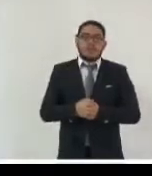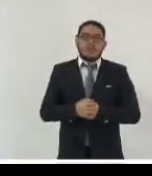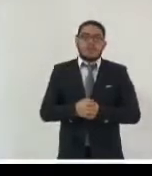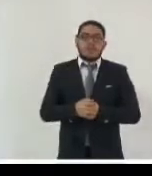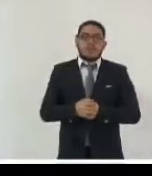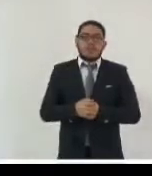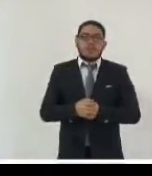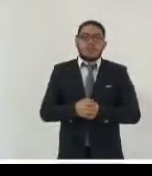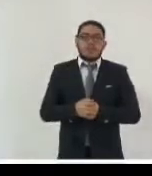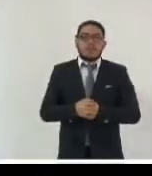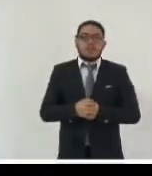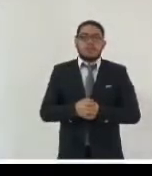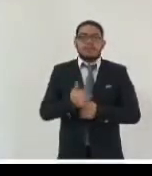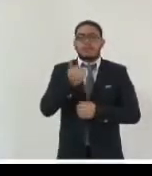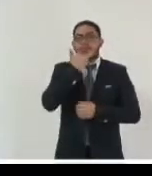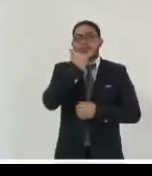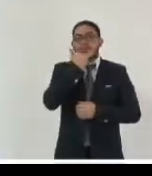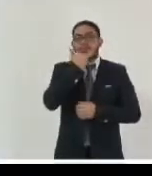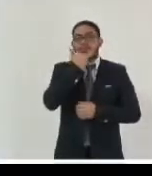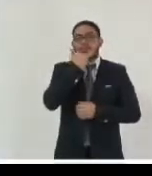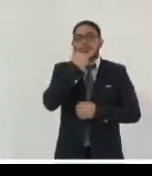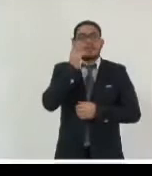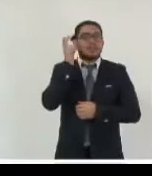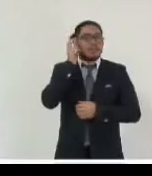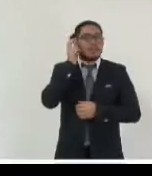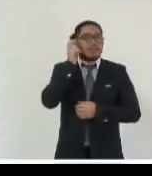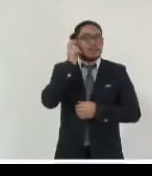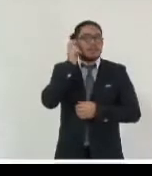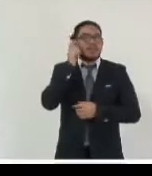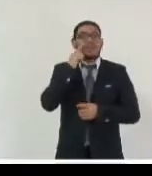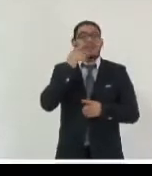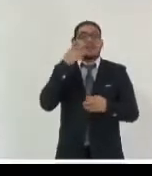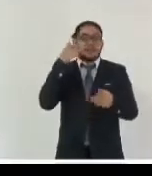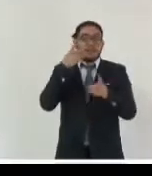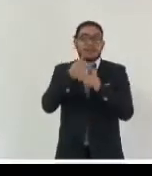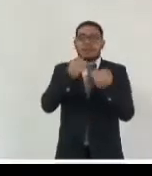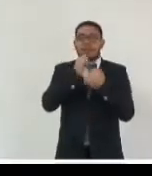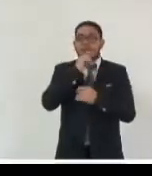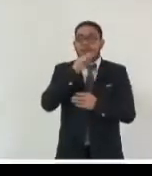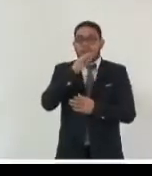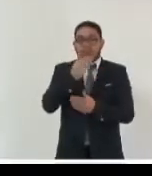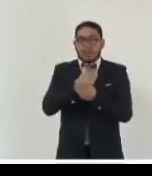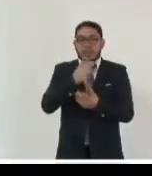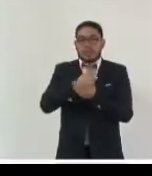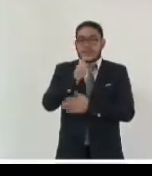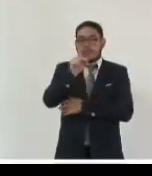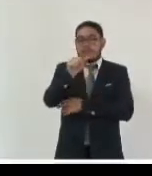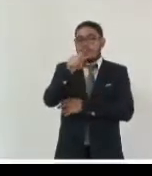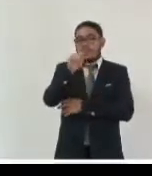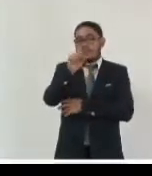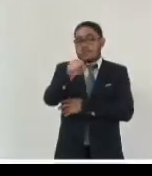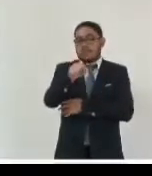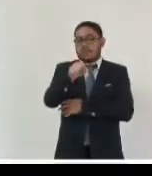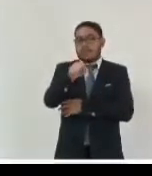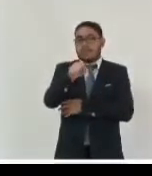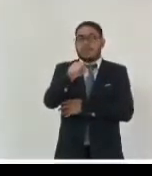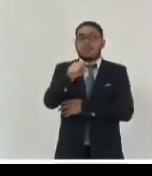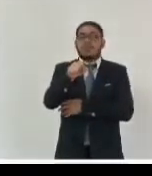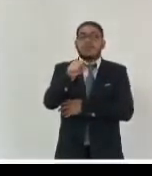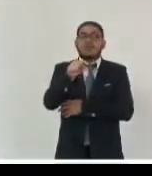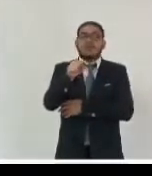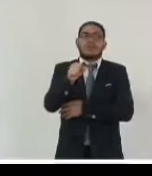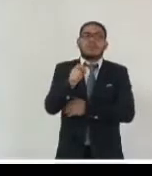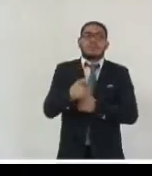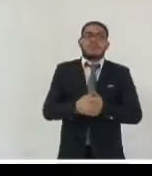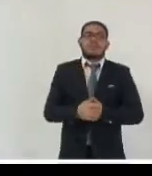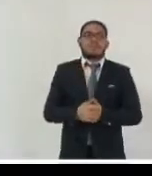reutilización etcétera etcétera creo voy a usar la palabra domicitar como para enlovar toda esa problemática por lo